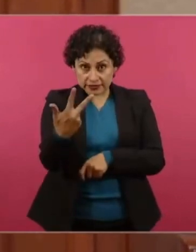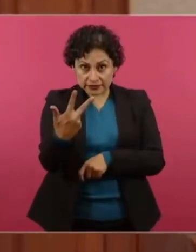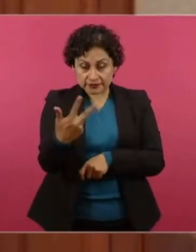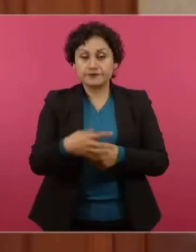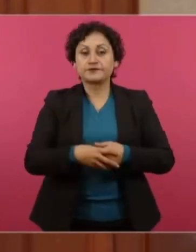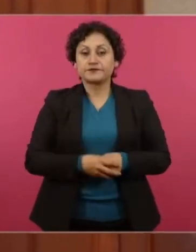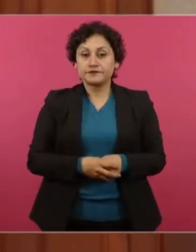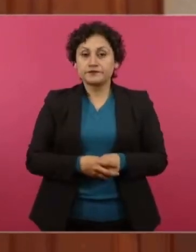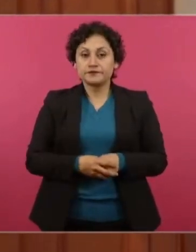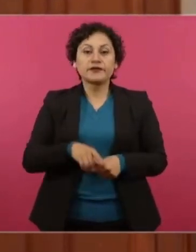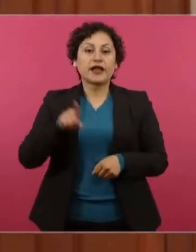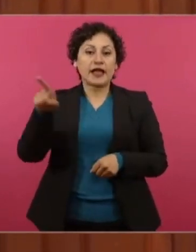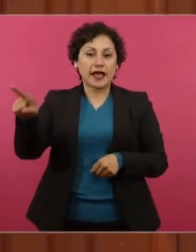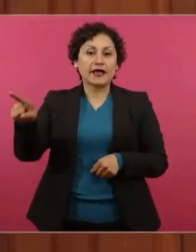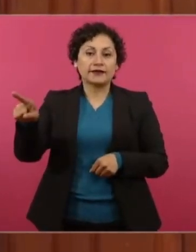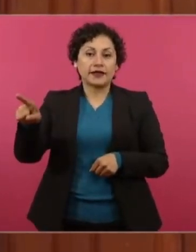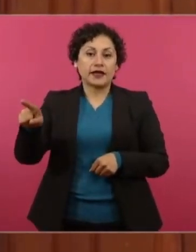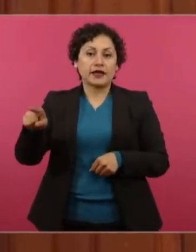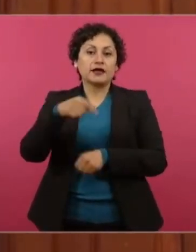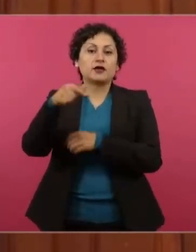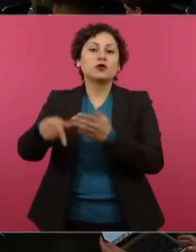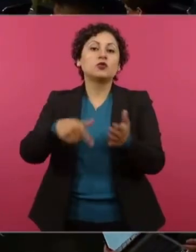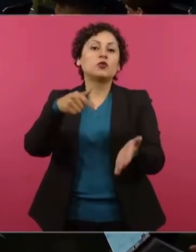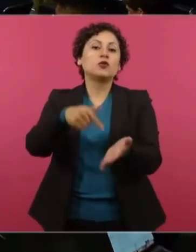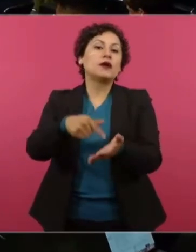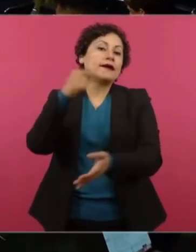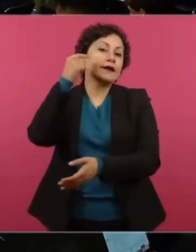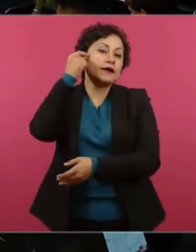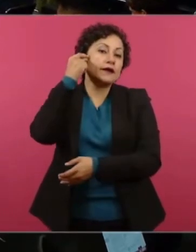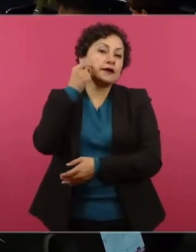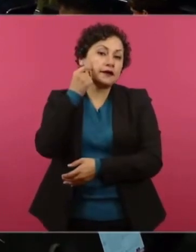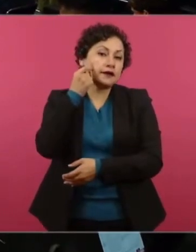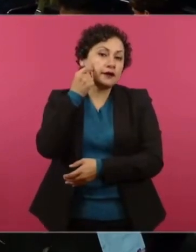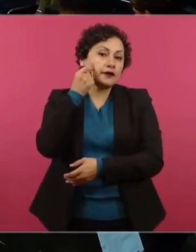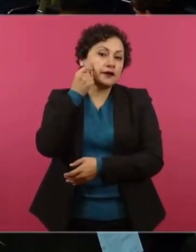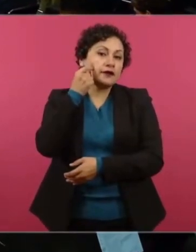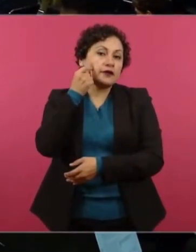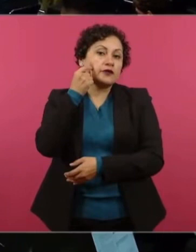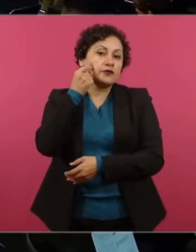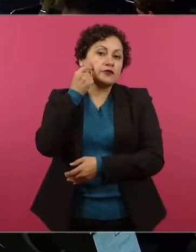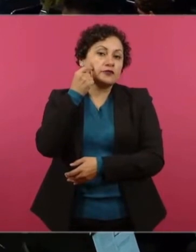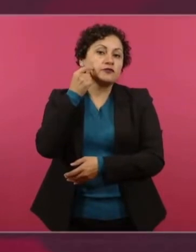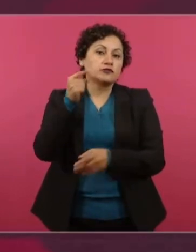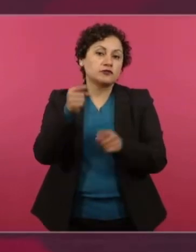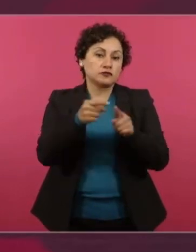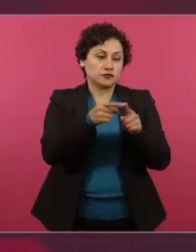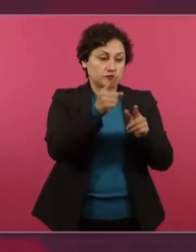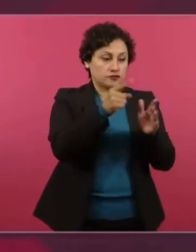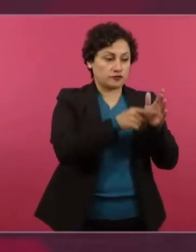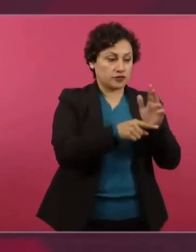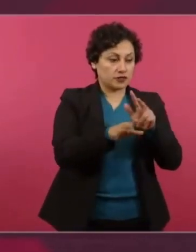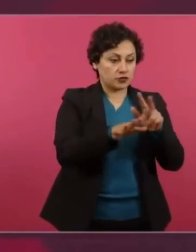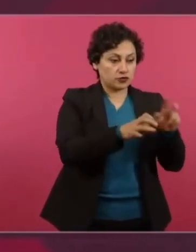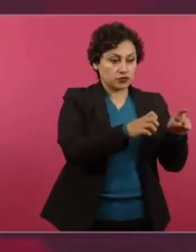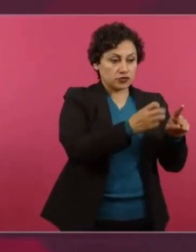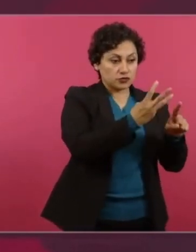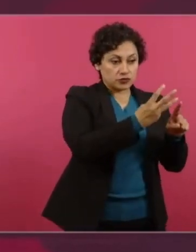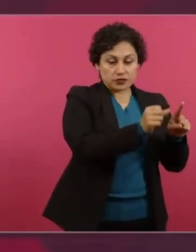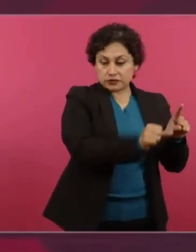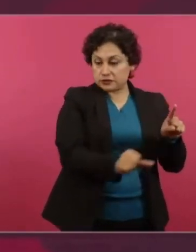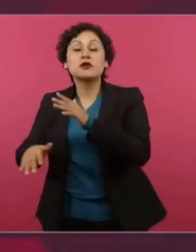En Chilpancingo, Guerrero, ahí. Diez años después, se lo está planteando. Bueno,